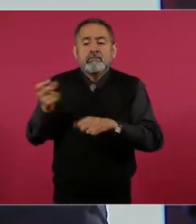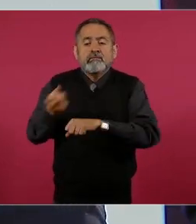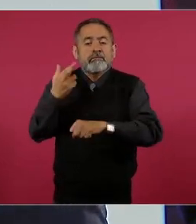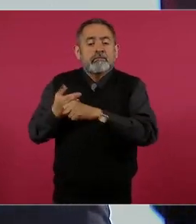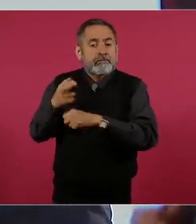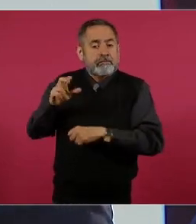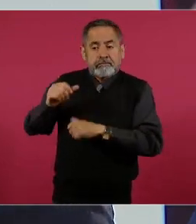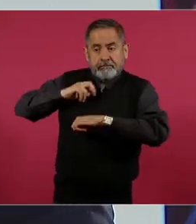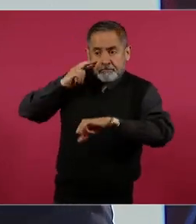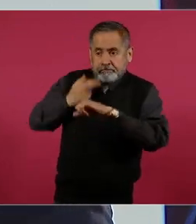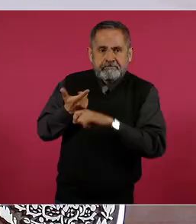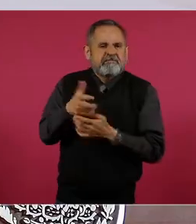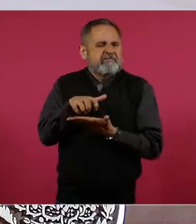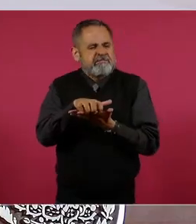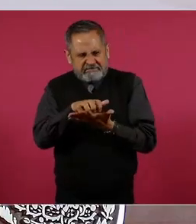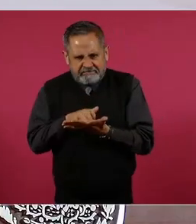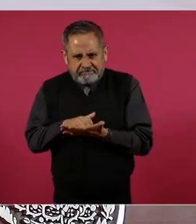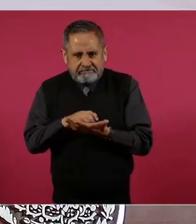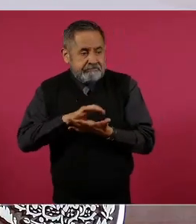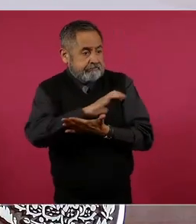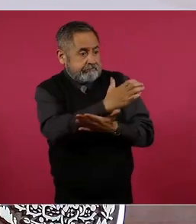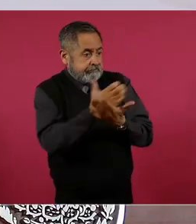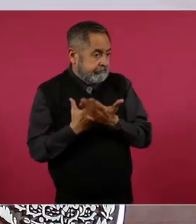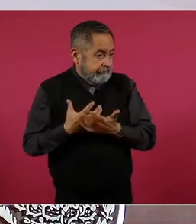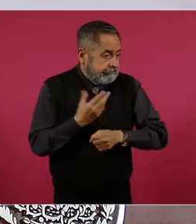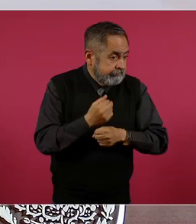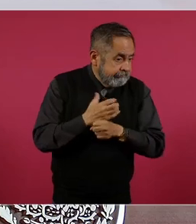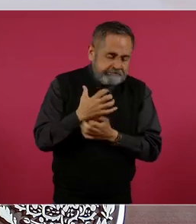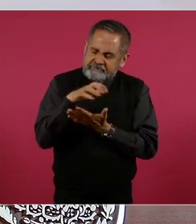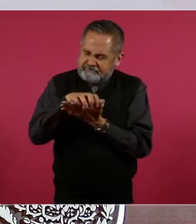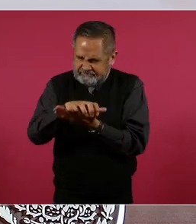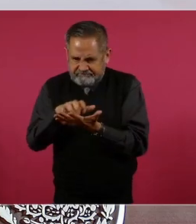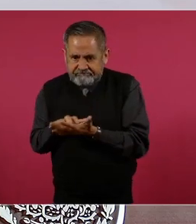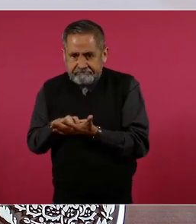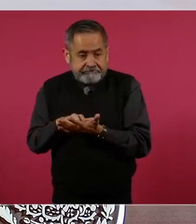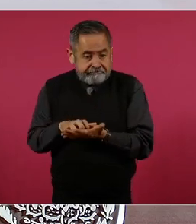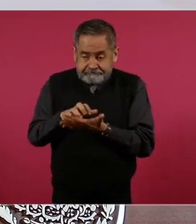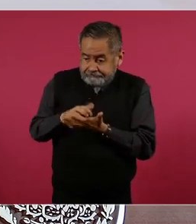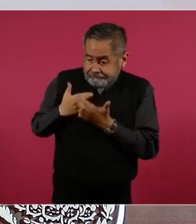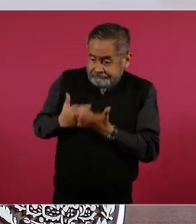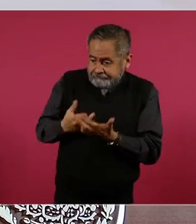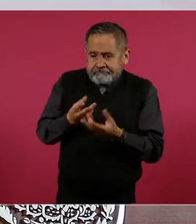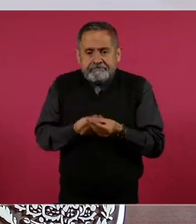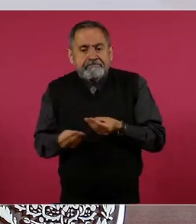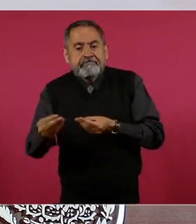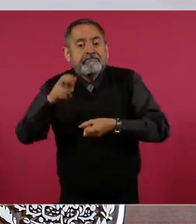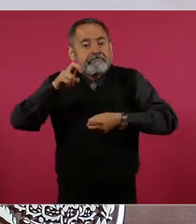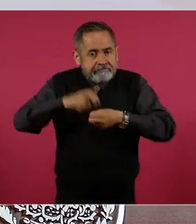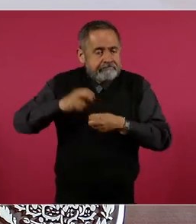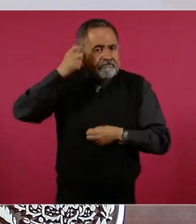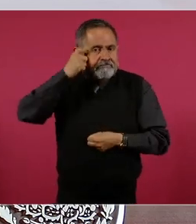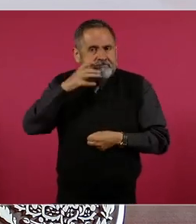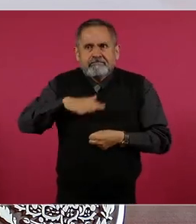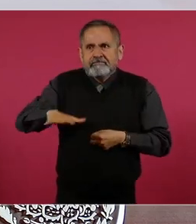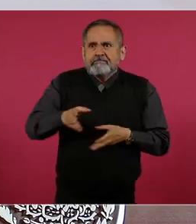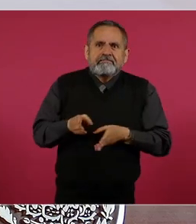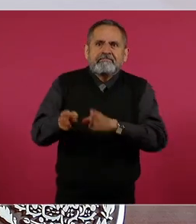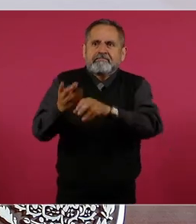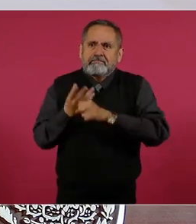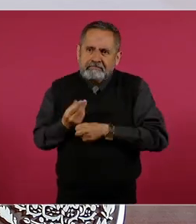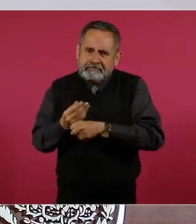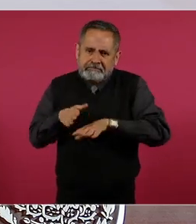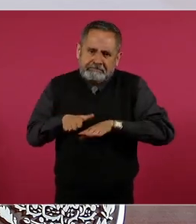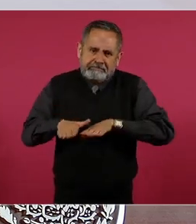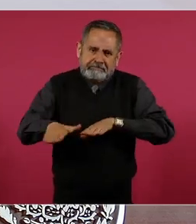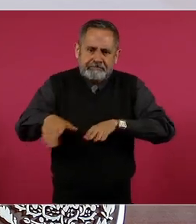de Hacienda se consiguieron ahorros de contratos de mantenimiento y a partir de ahí se hicieron los caminos de la montaña de Guerrero. También se llevó a cabo